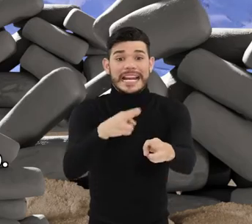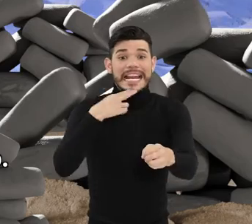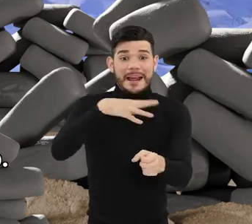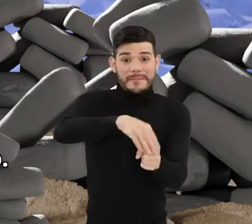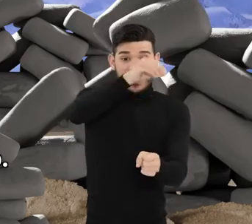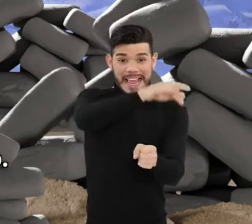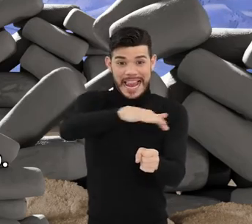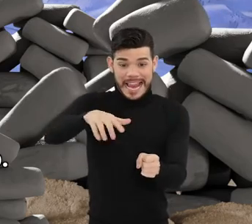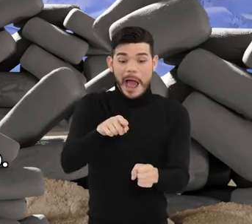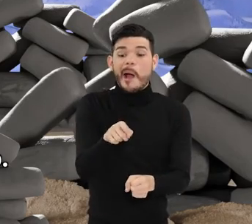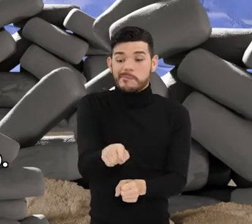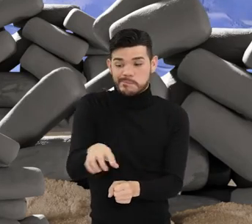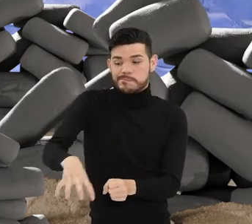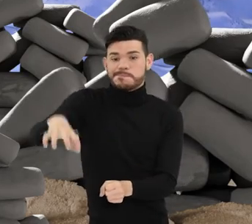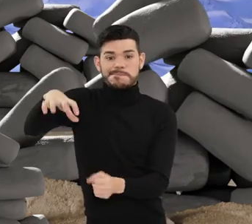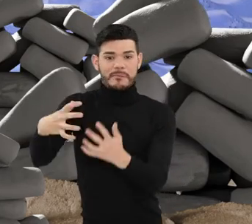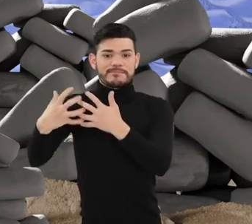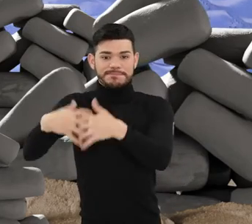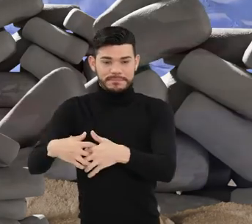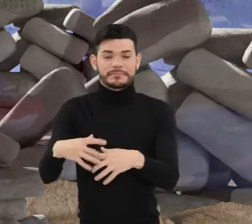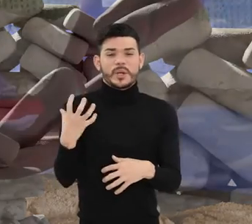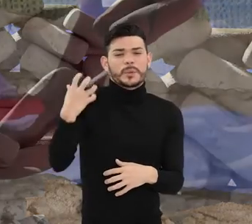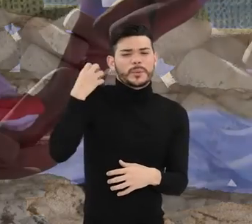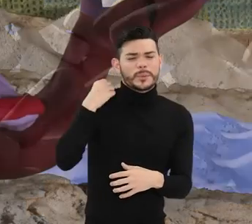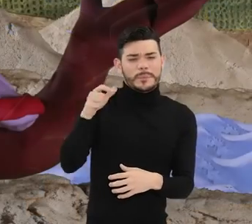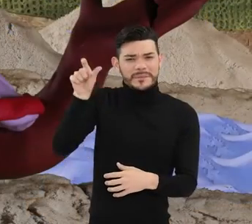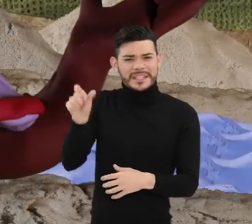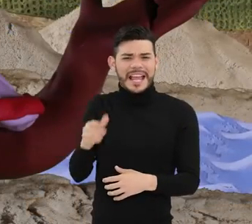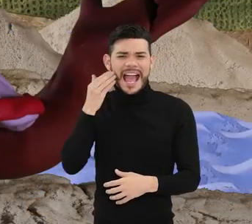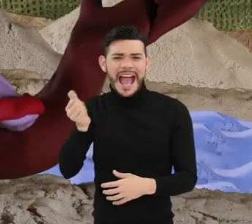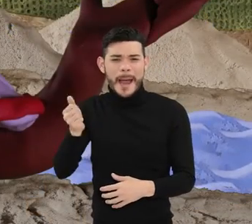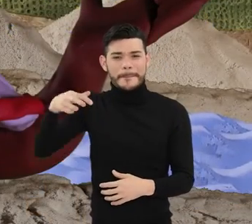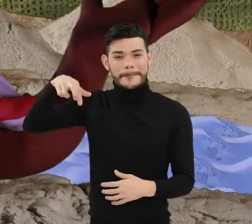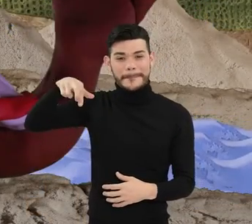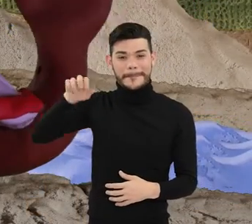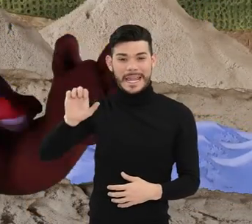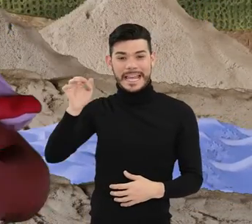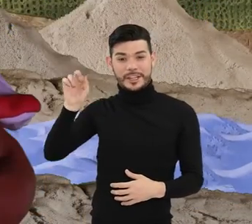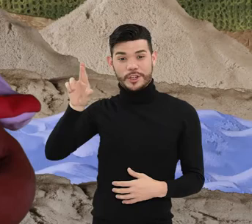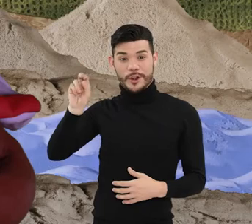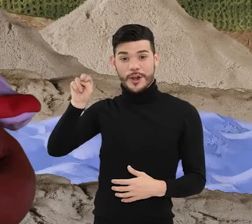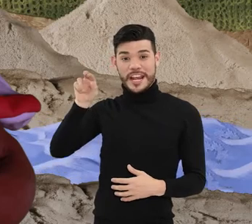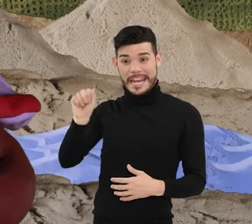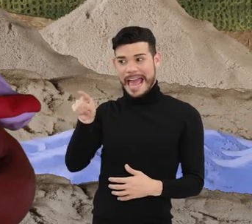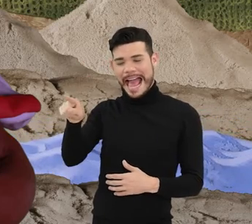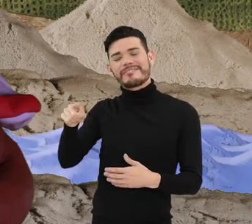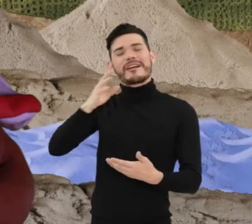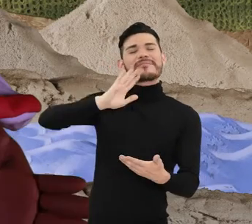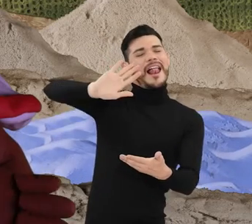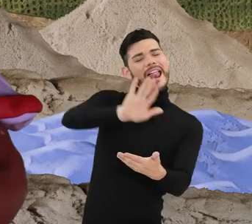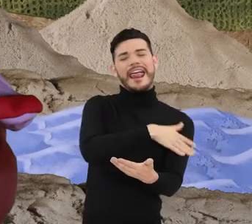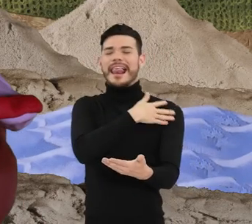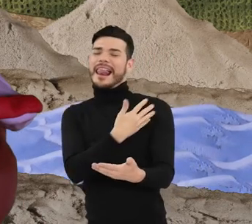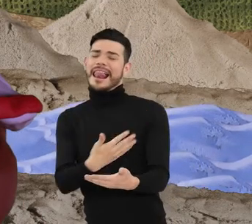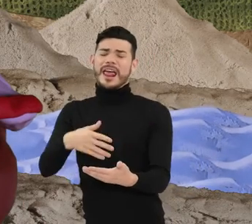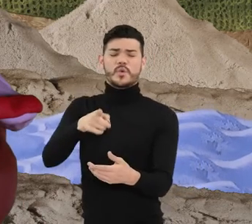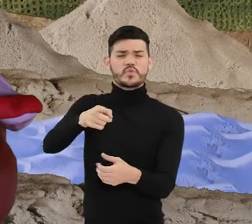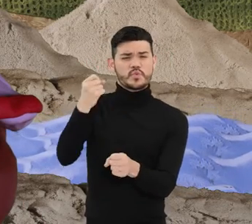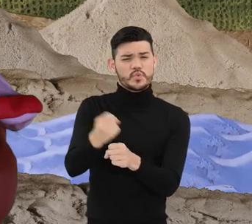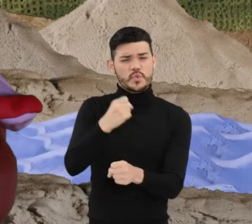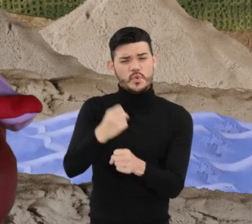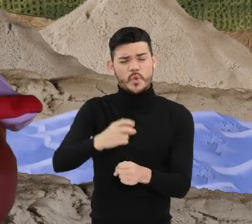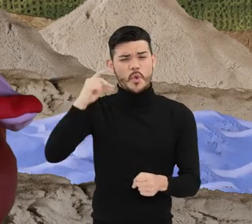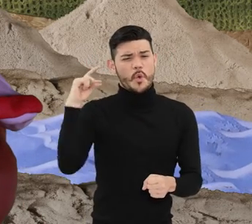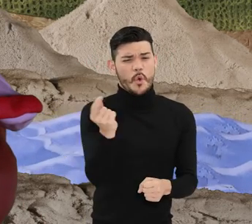se establecen en las orillas del río. Hace varios años la cantadora Petrona Martínez compuso una alegre canción